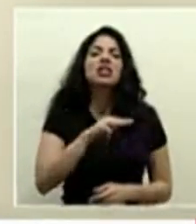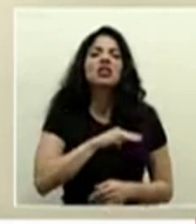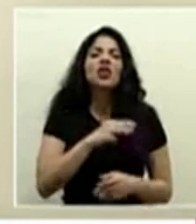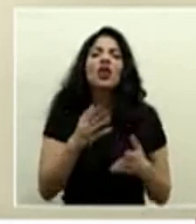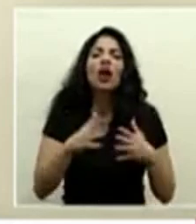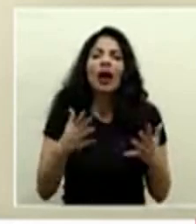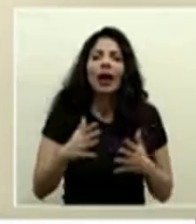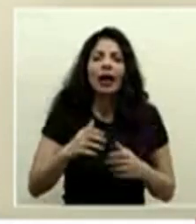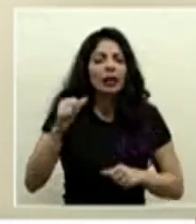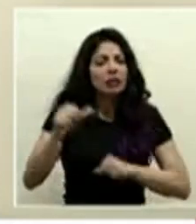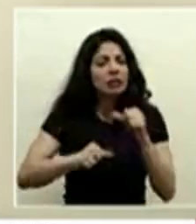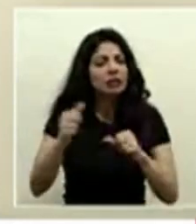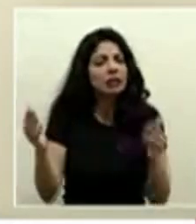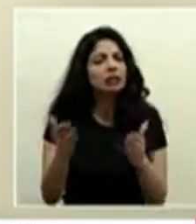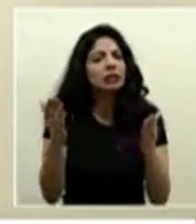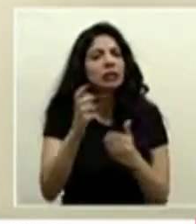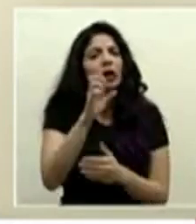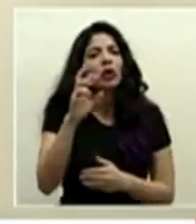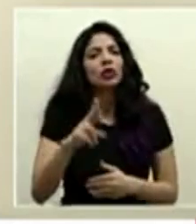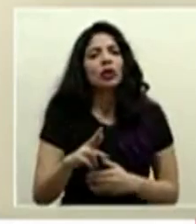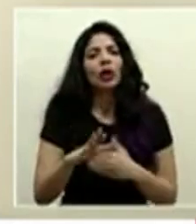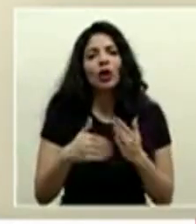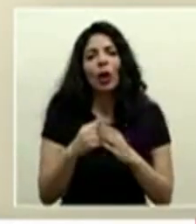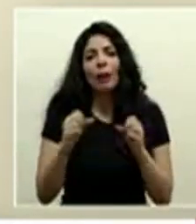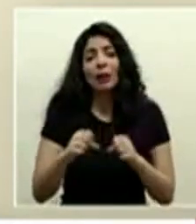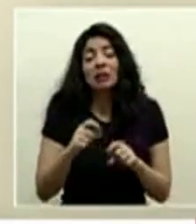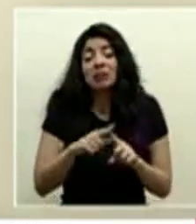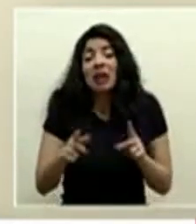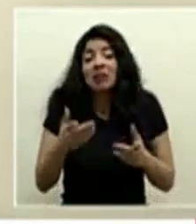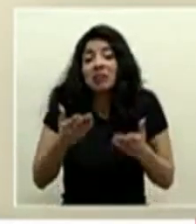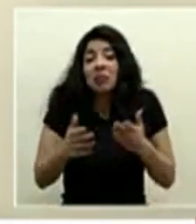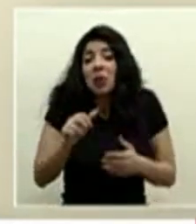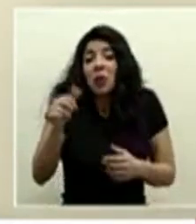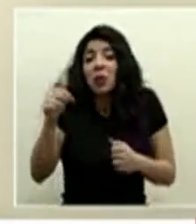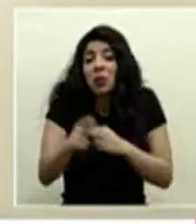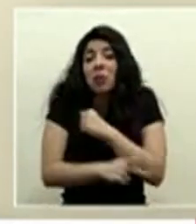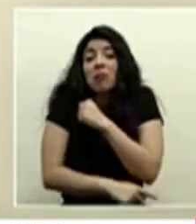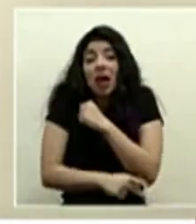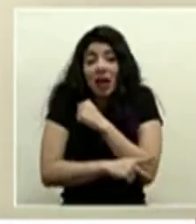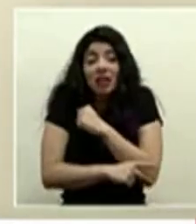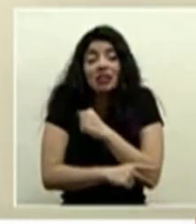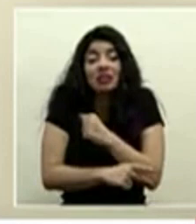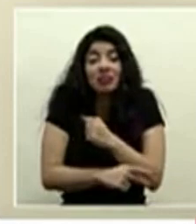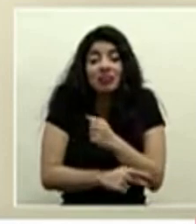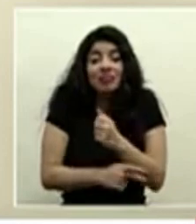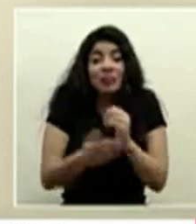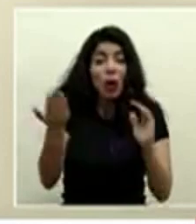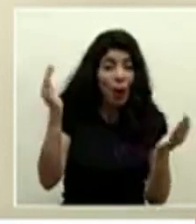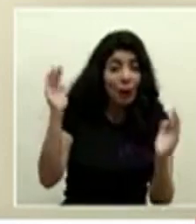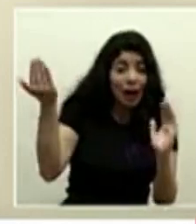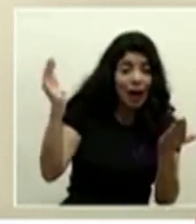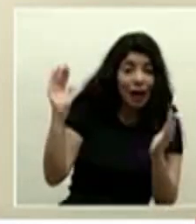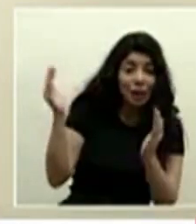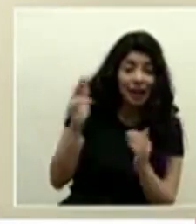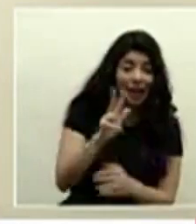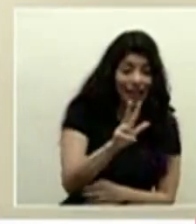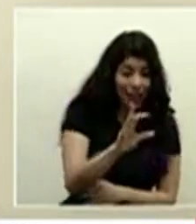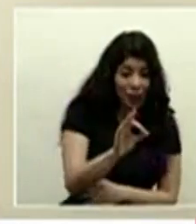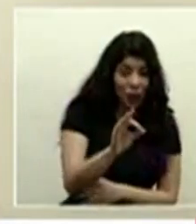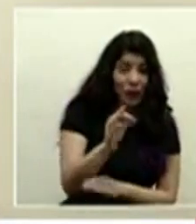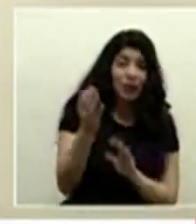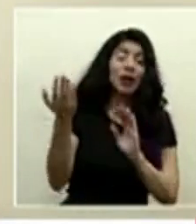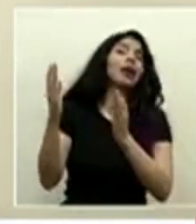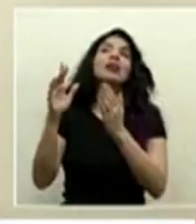adelante a Costa Rica lo mejor posible pero posiblemente en otros países claro que hay más gente en comparación 39 versus